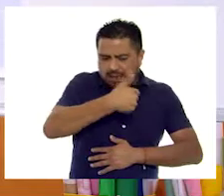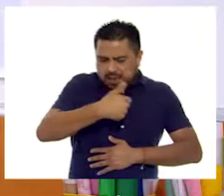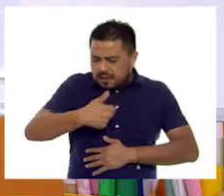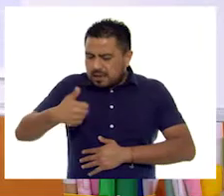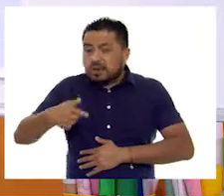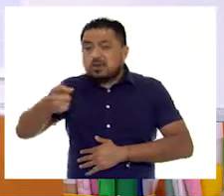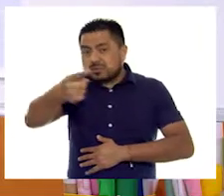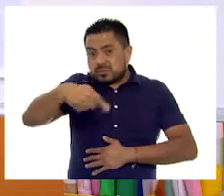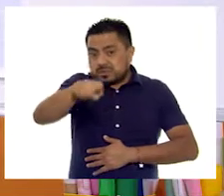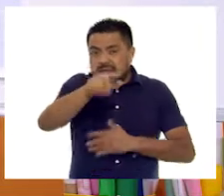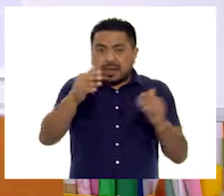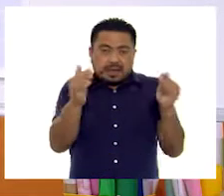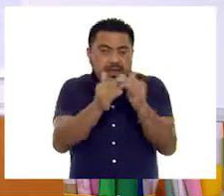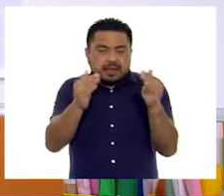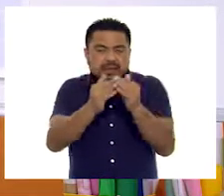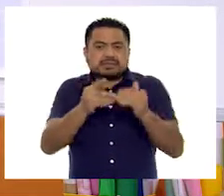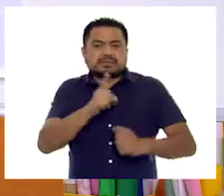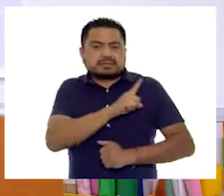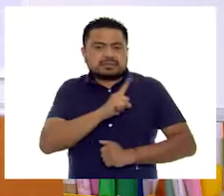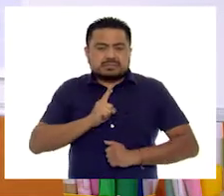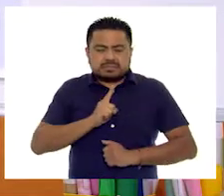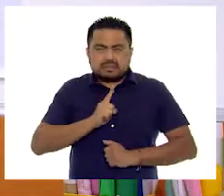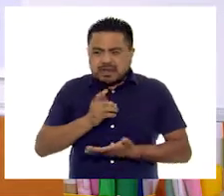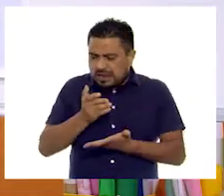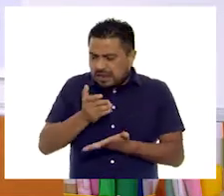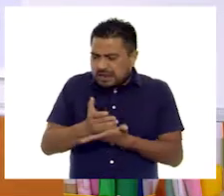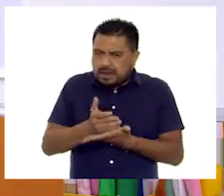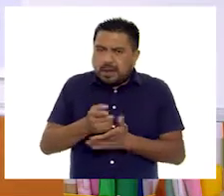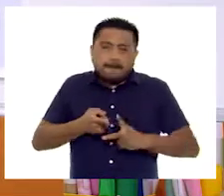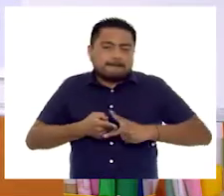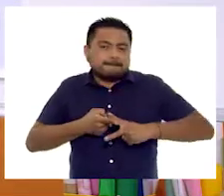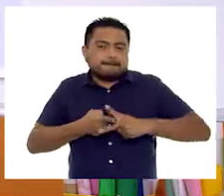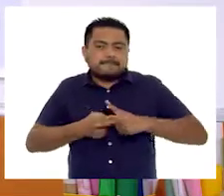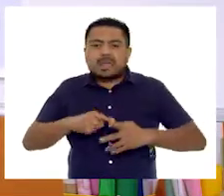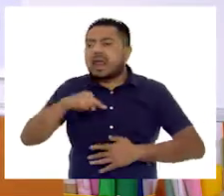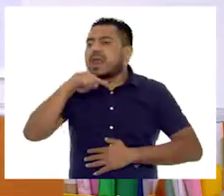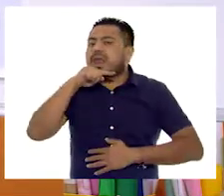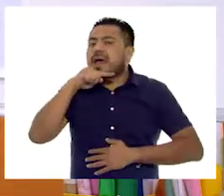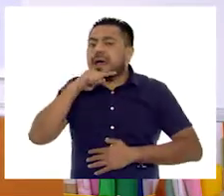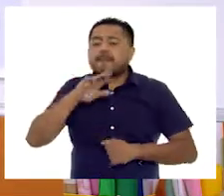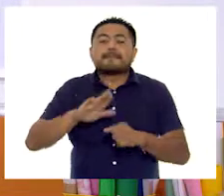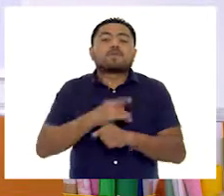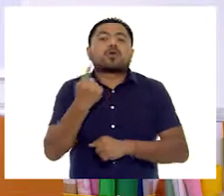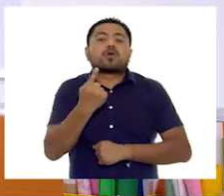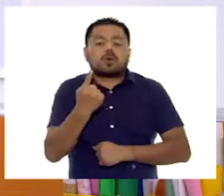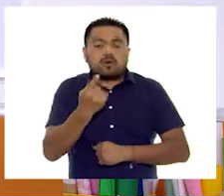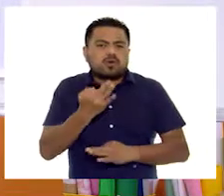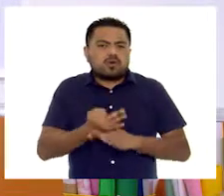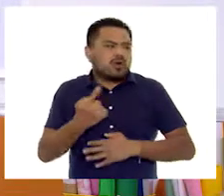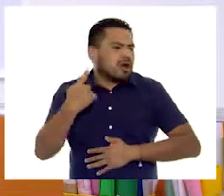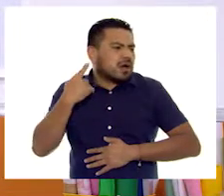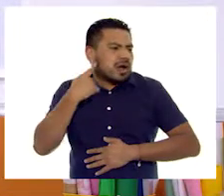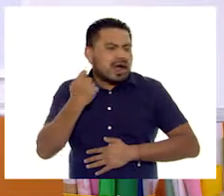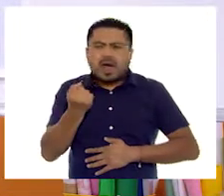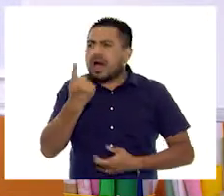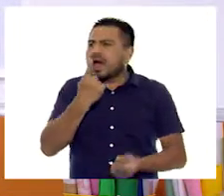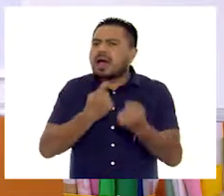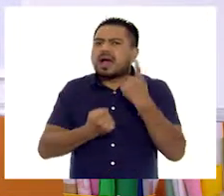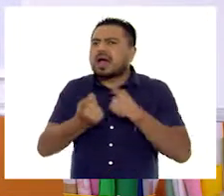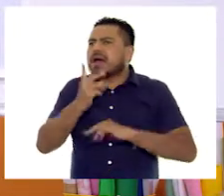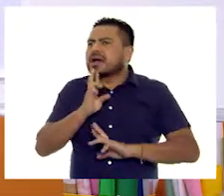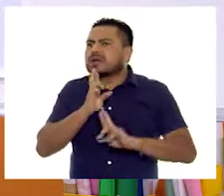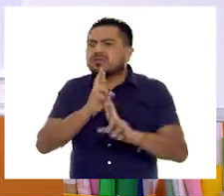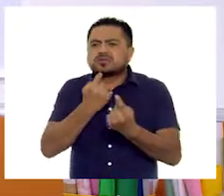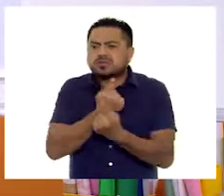ustedes en casa tengan preparado su libro de matemáticas y su lápiz porque vamos a escuchar algunas respuestas de niños.